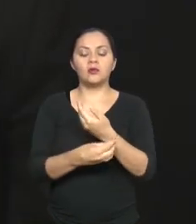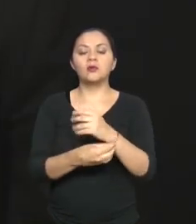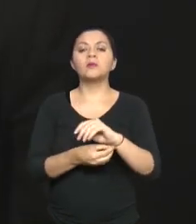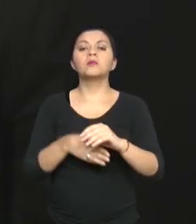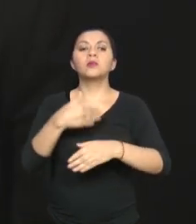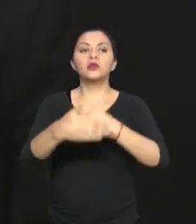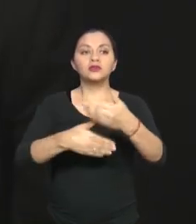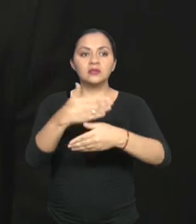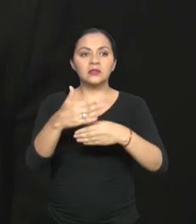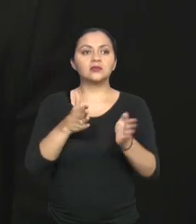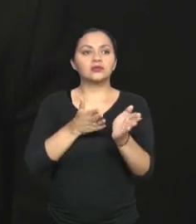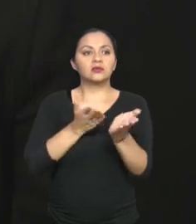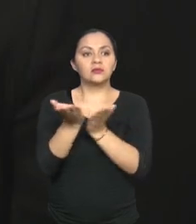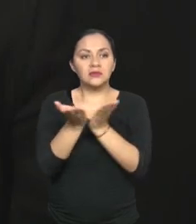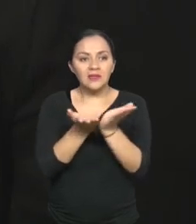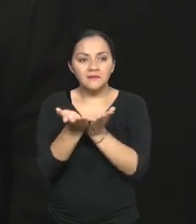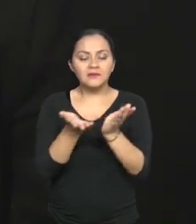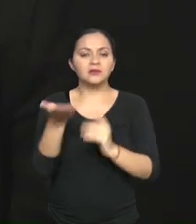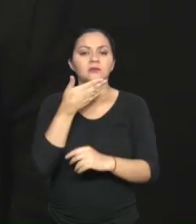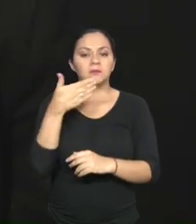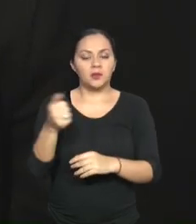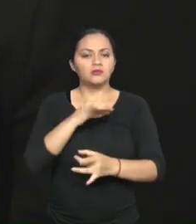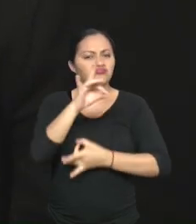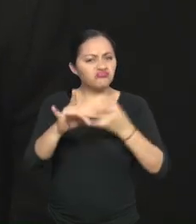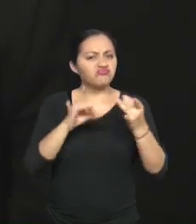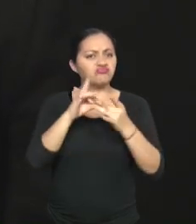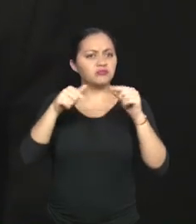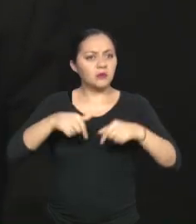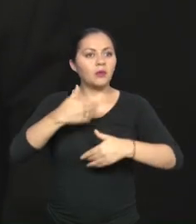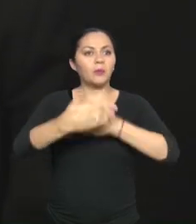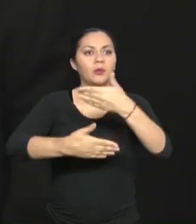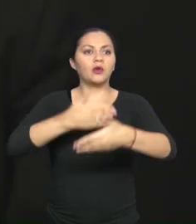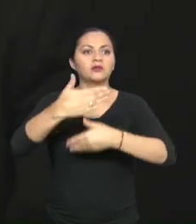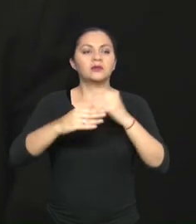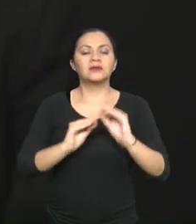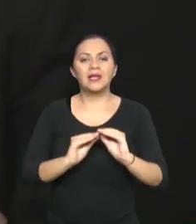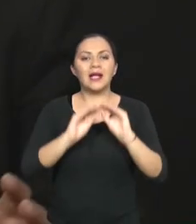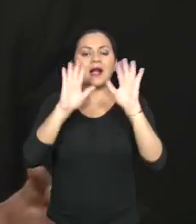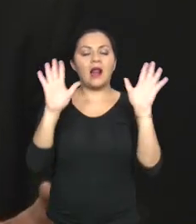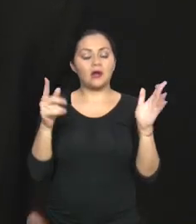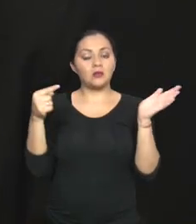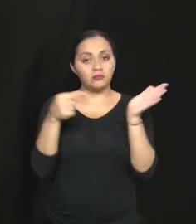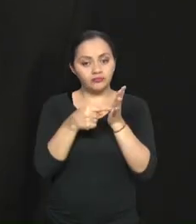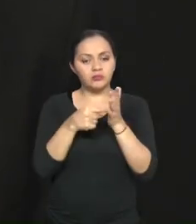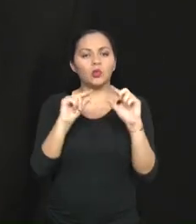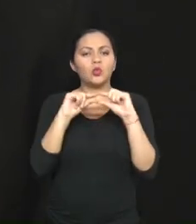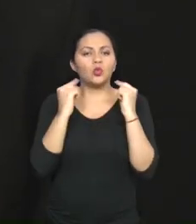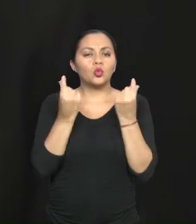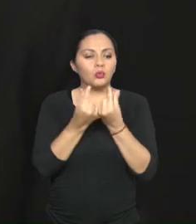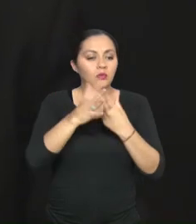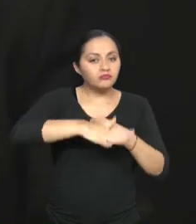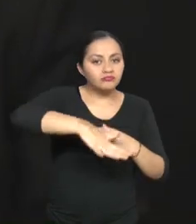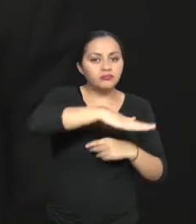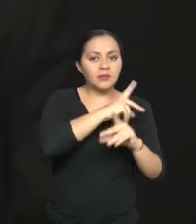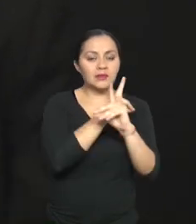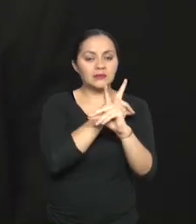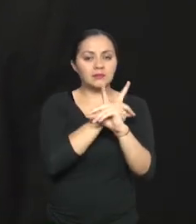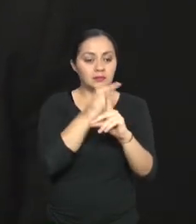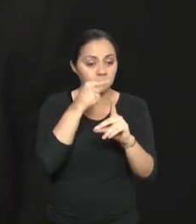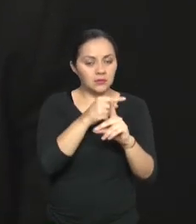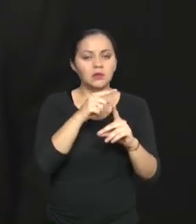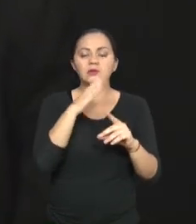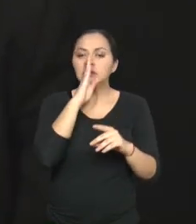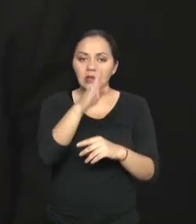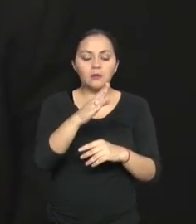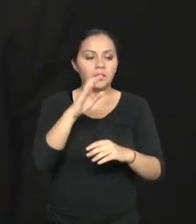servicios y efectivamente pues este procedimiento que es también además para un grupo tan sensible es algo que lo estamos evaluando